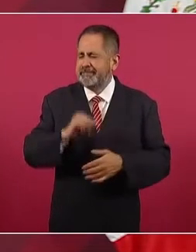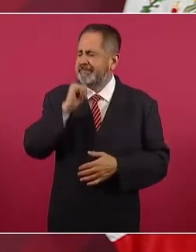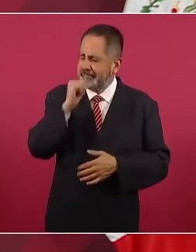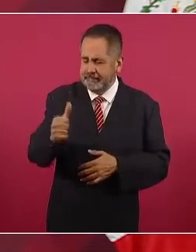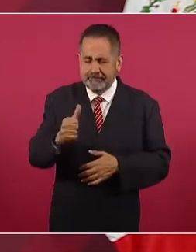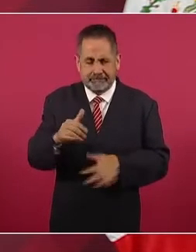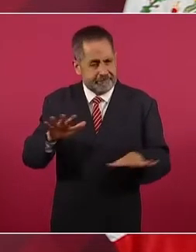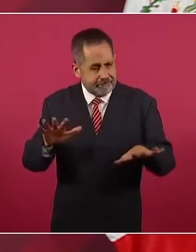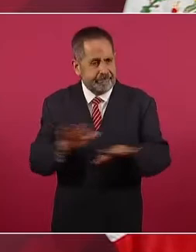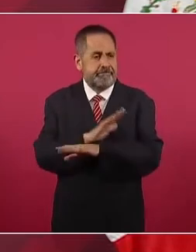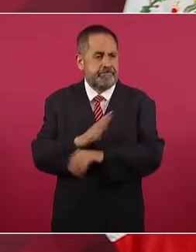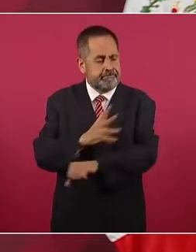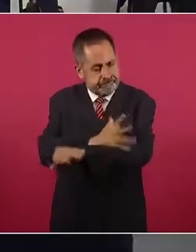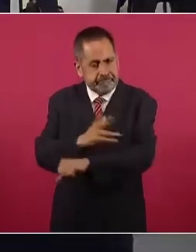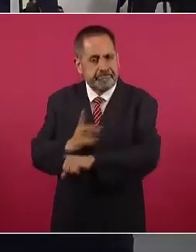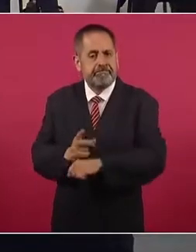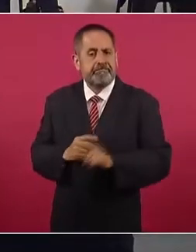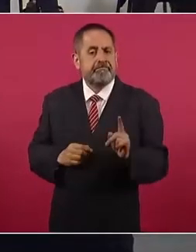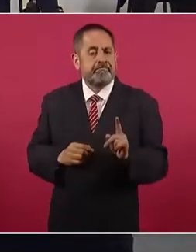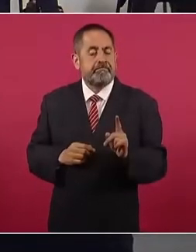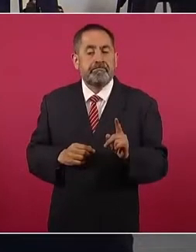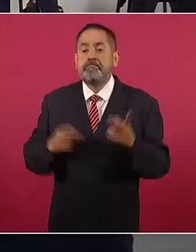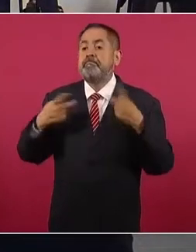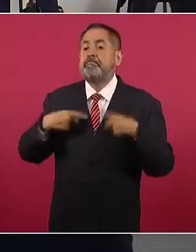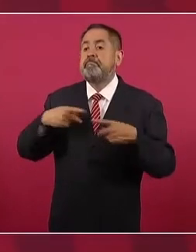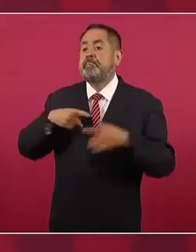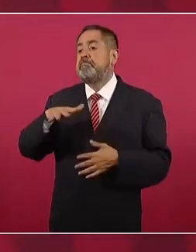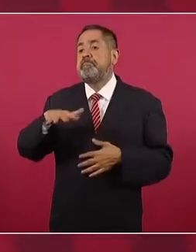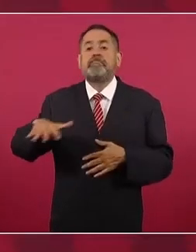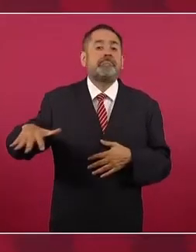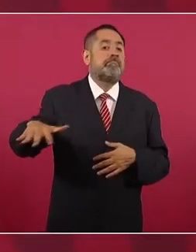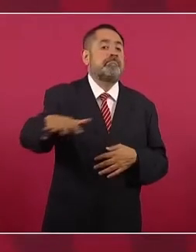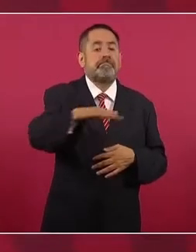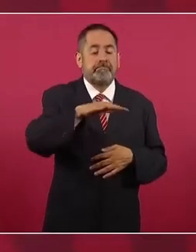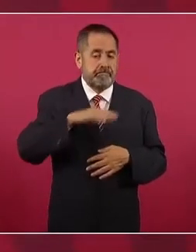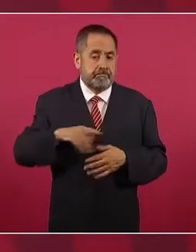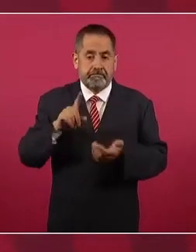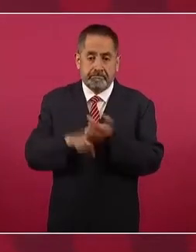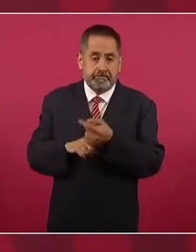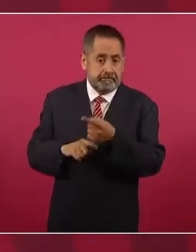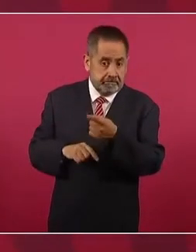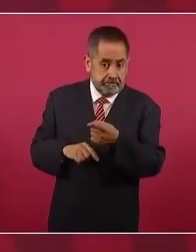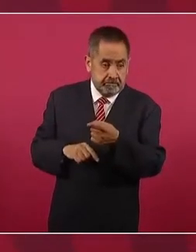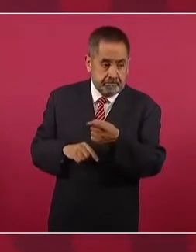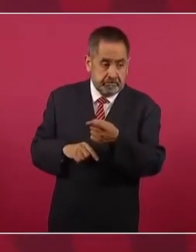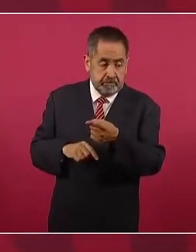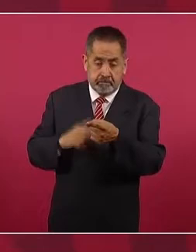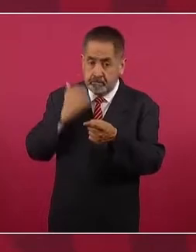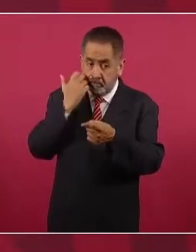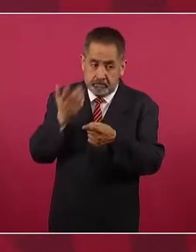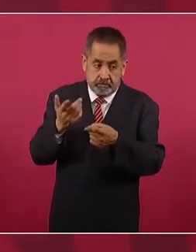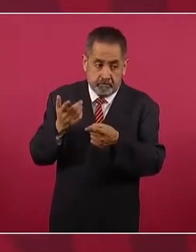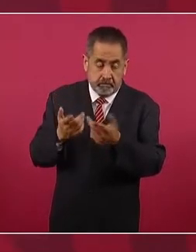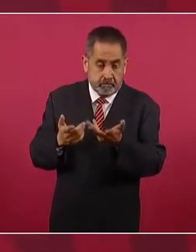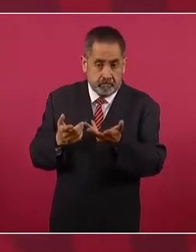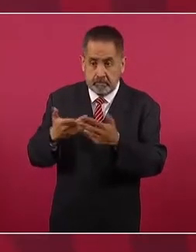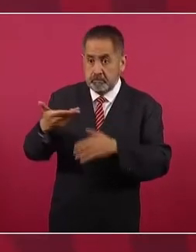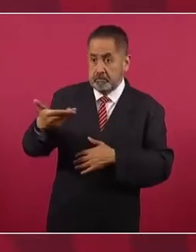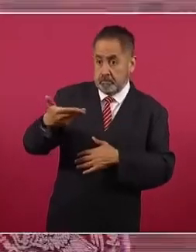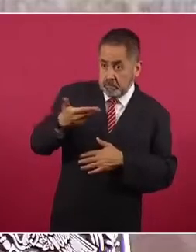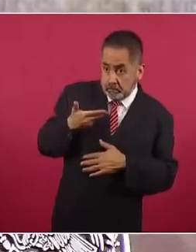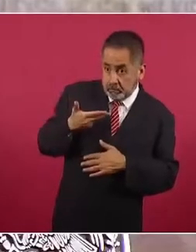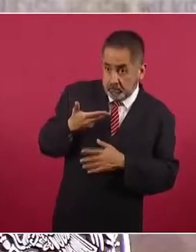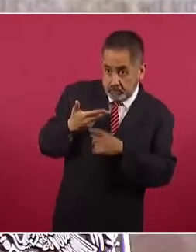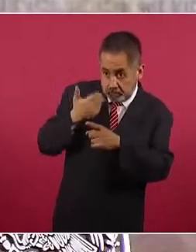Y que sólo si el pueblo lo pedía,